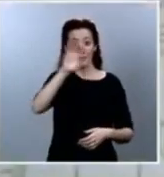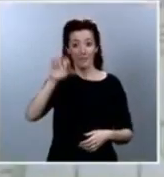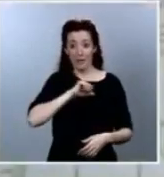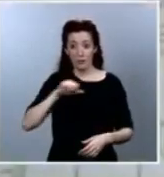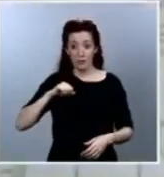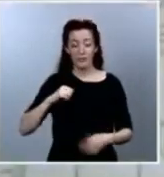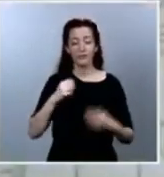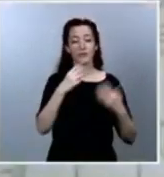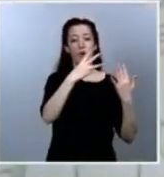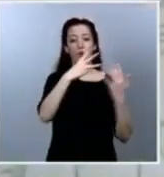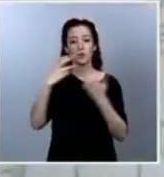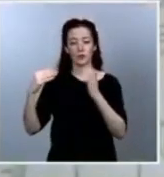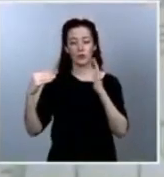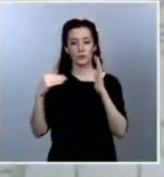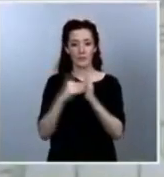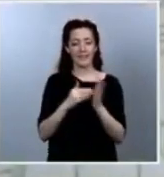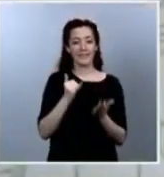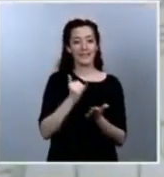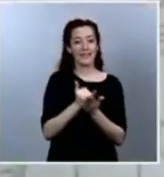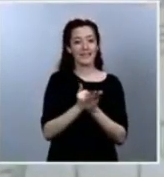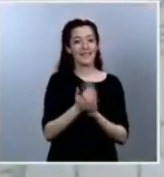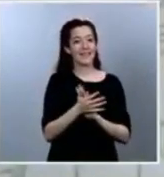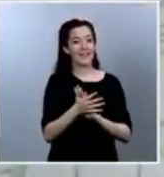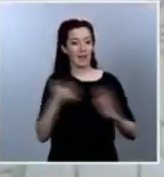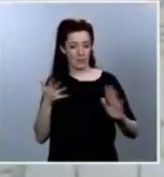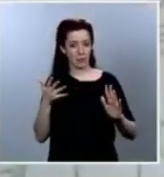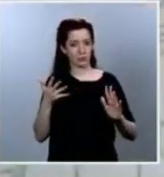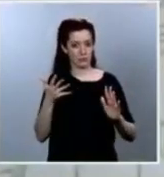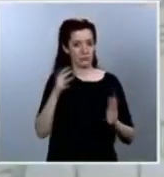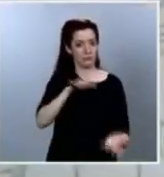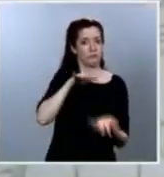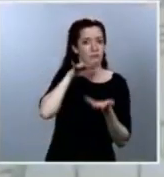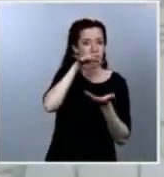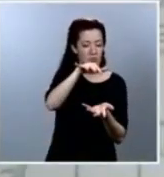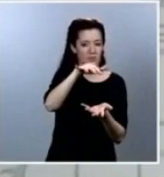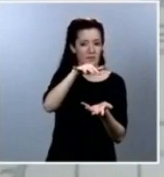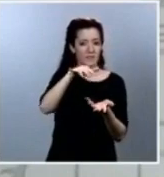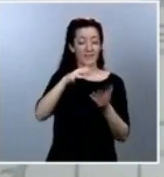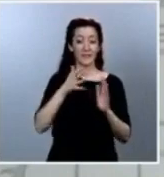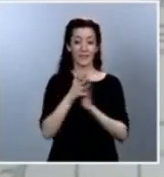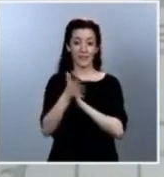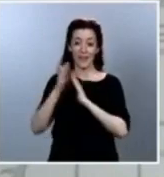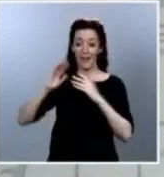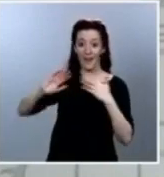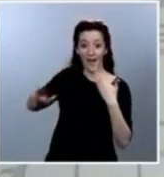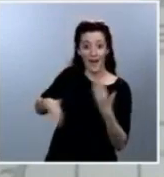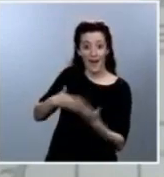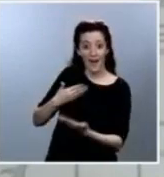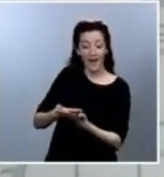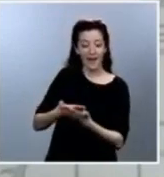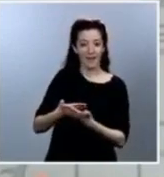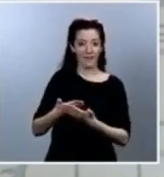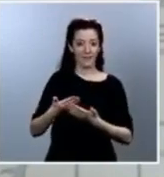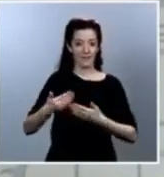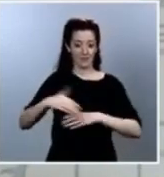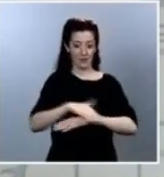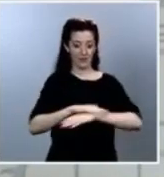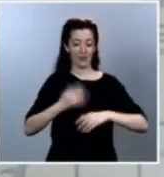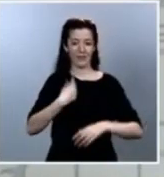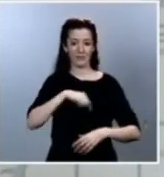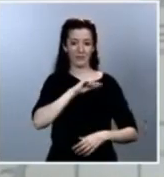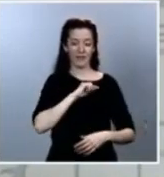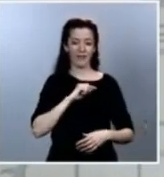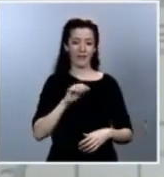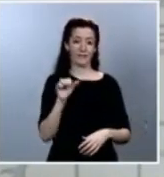rápidos adicionales, con lo cual hasta la fecha ya se ha repartido por parte del gobierno de España en estas pocas semanas que llevamos, aunque hayan sido muy largas